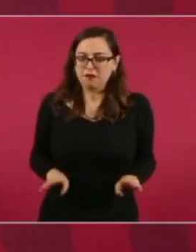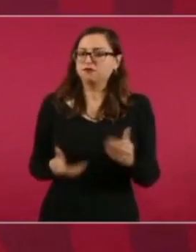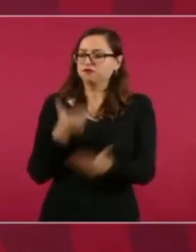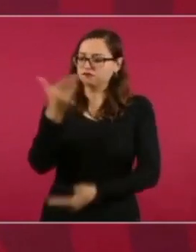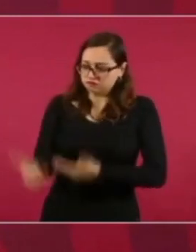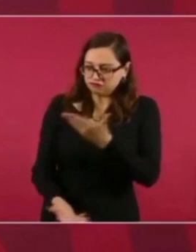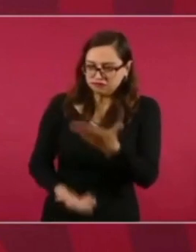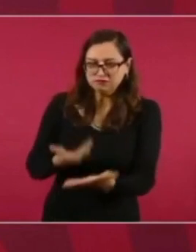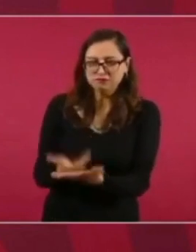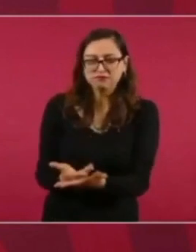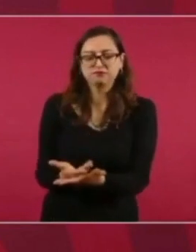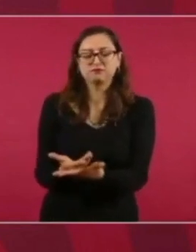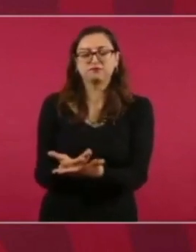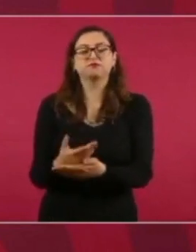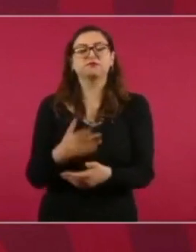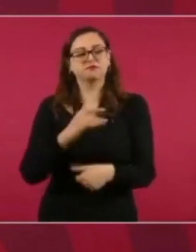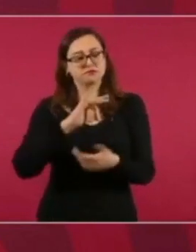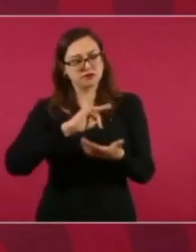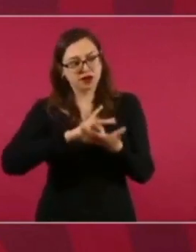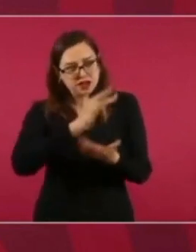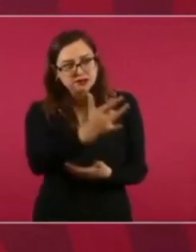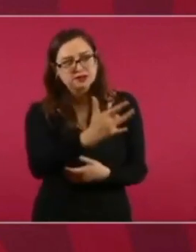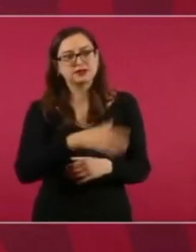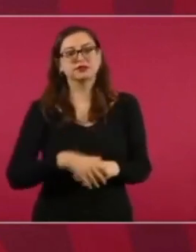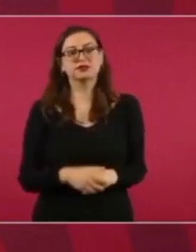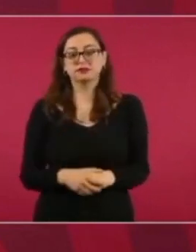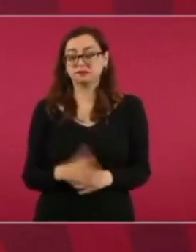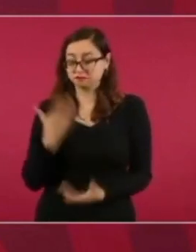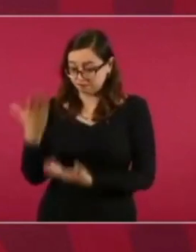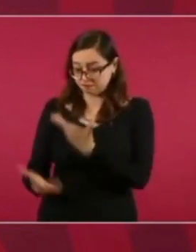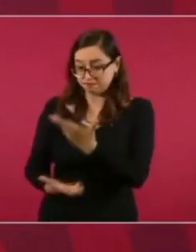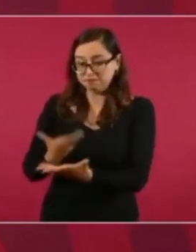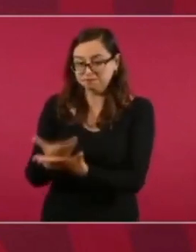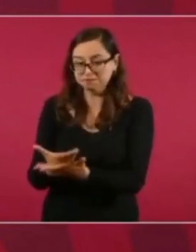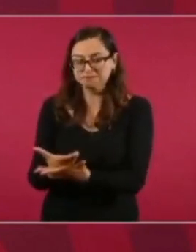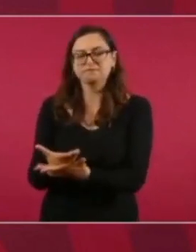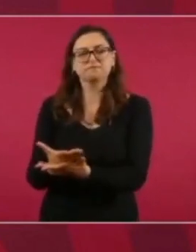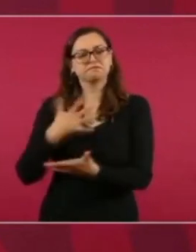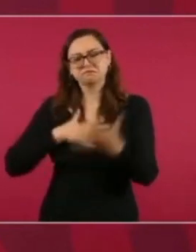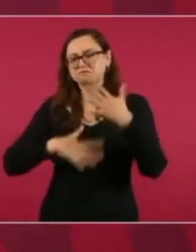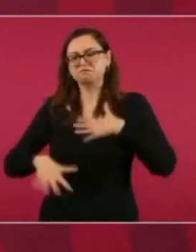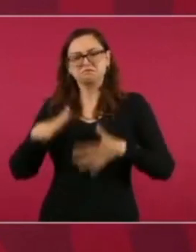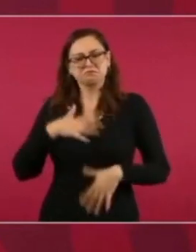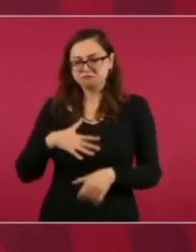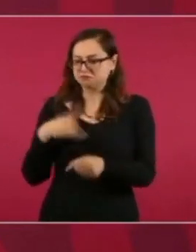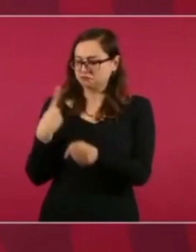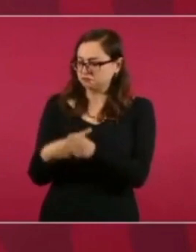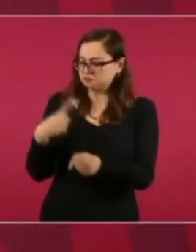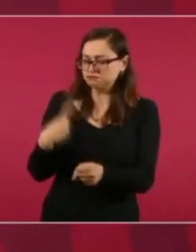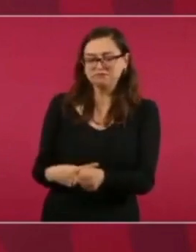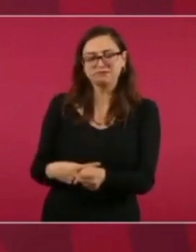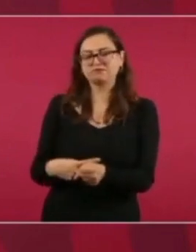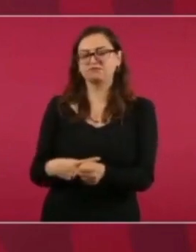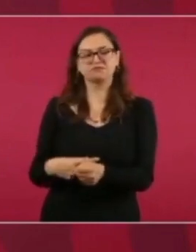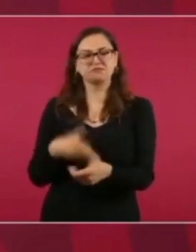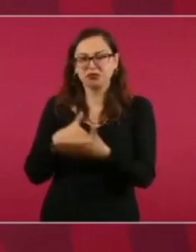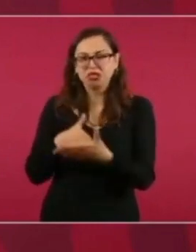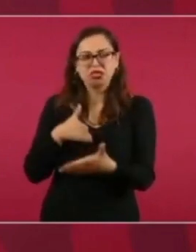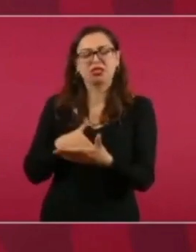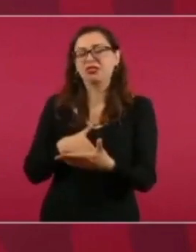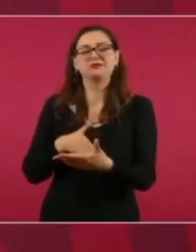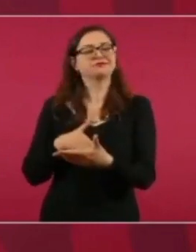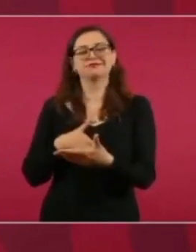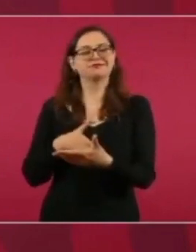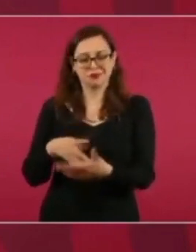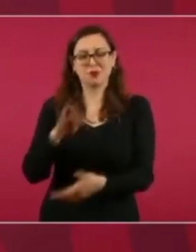Y sobre todo por mostrarme que cuando de servir se trata no hay cansancio, enfermedad o barrera que no se